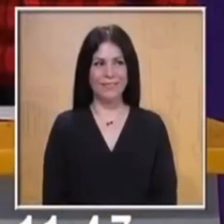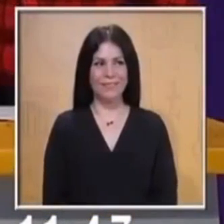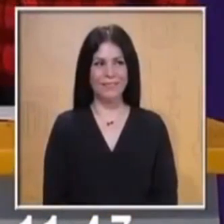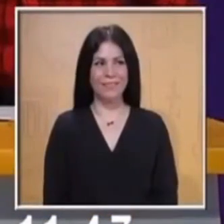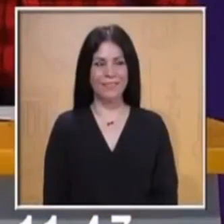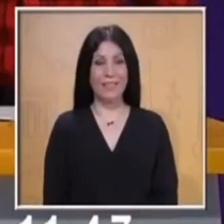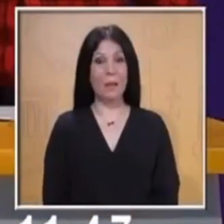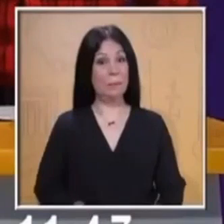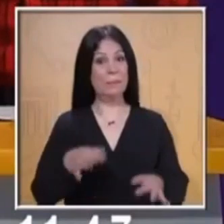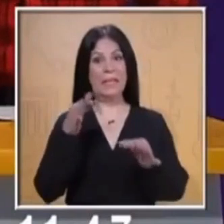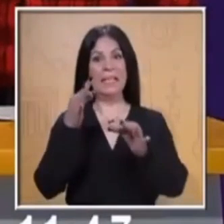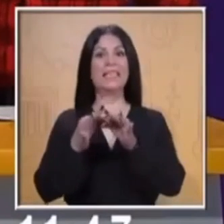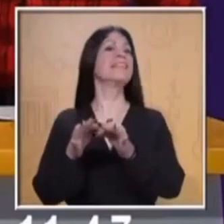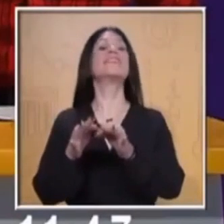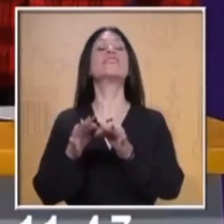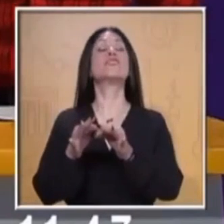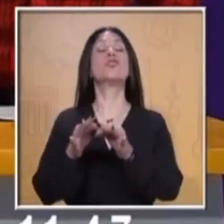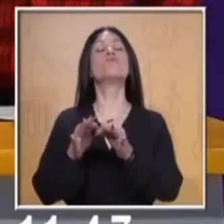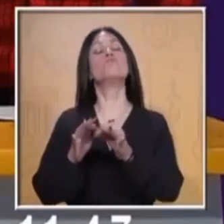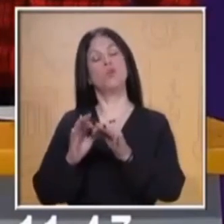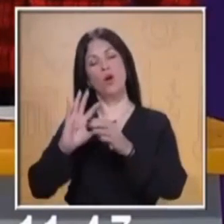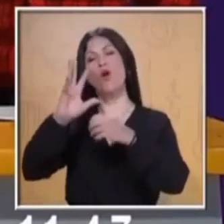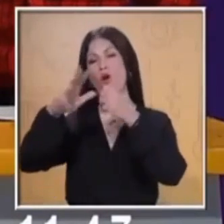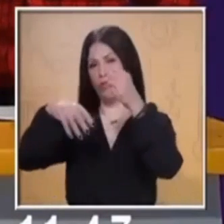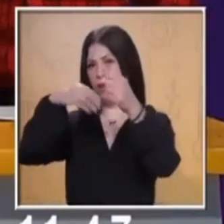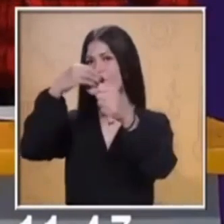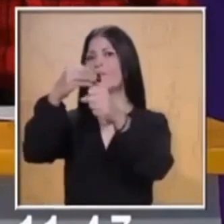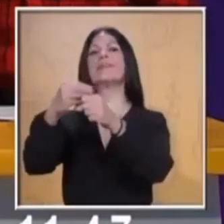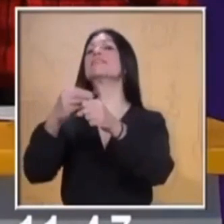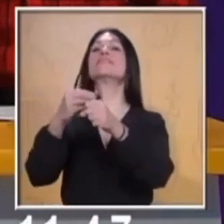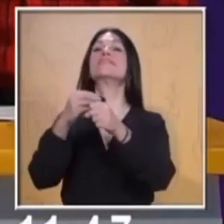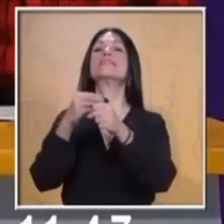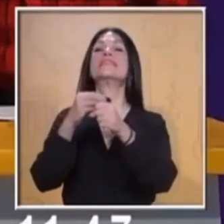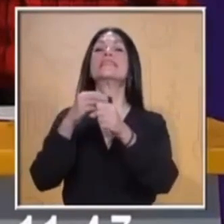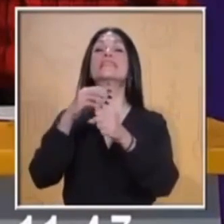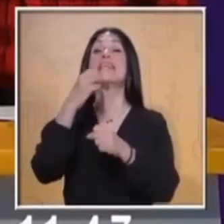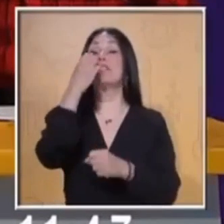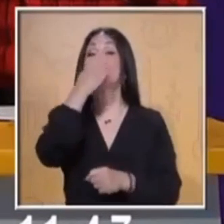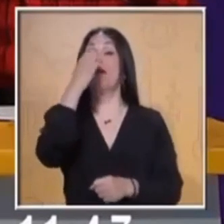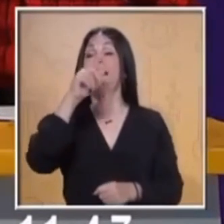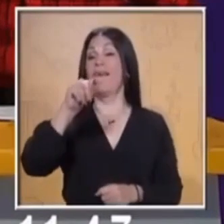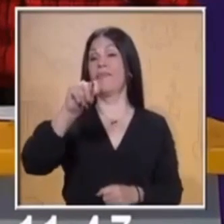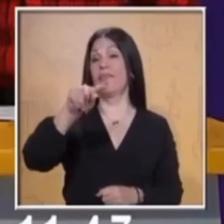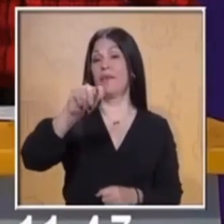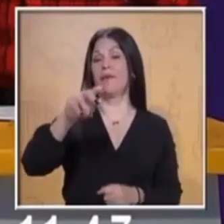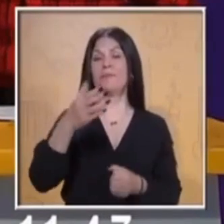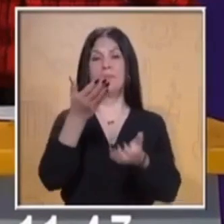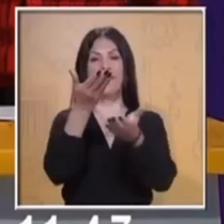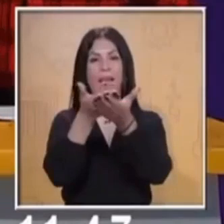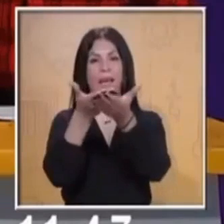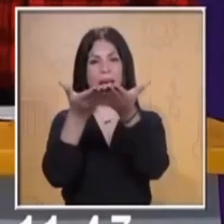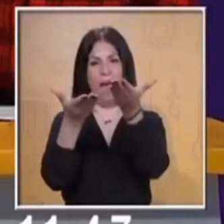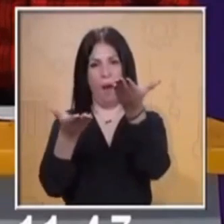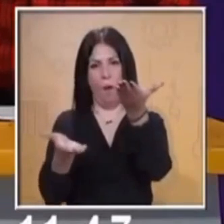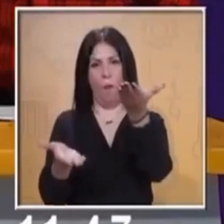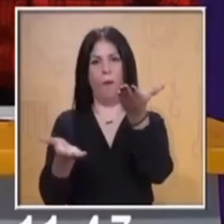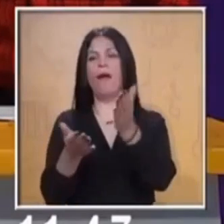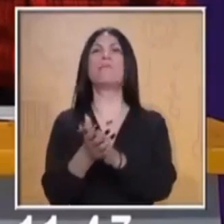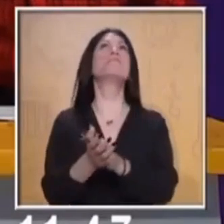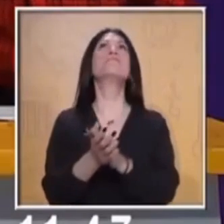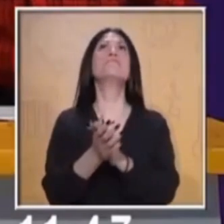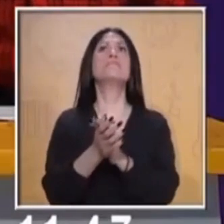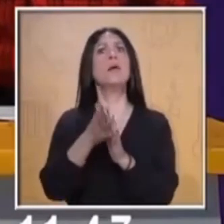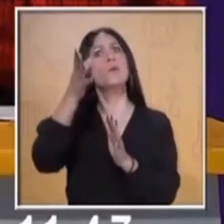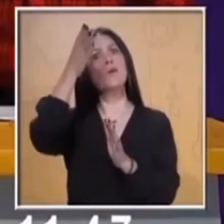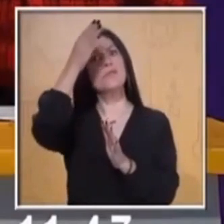Listo, muy bien, regresamos a este tu programa Escuela TV y ahora con una asignatura muy